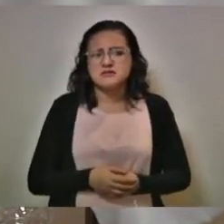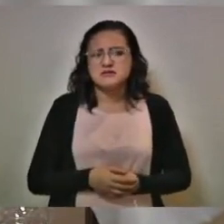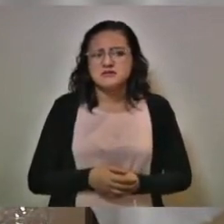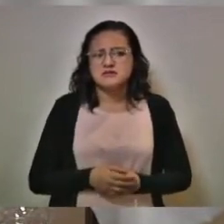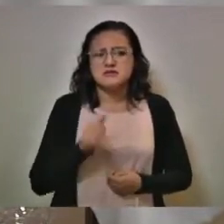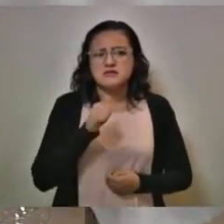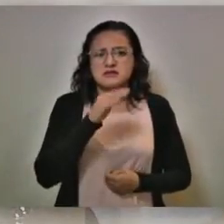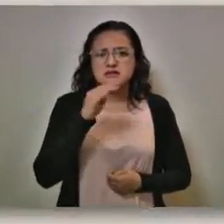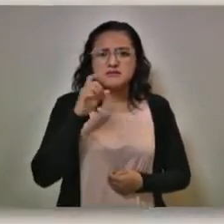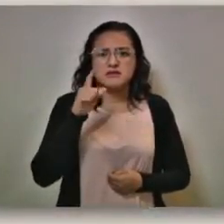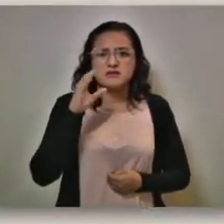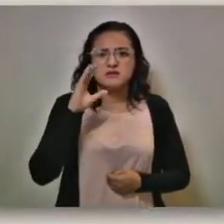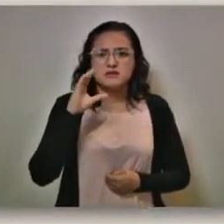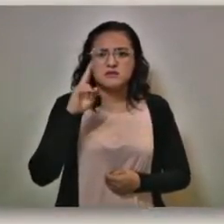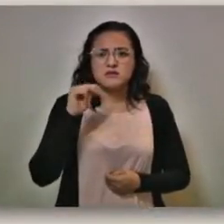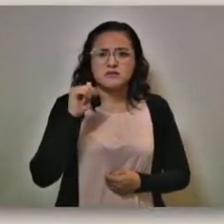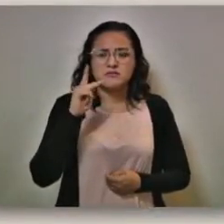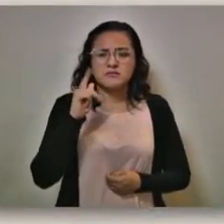Abel Cuapa, el popular.